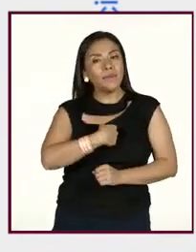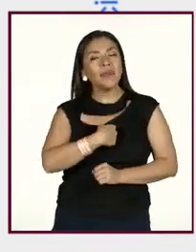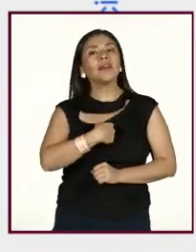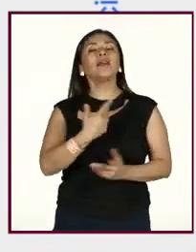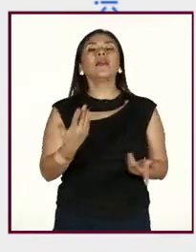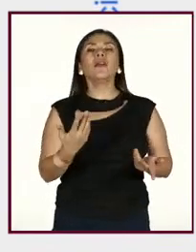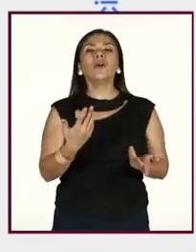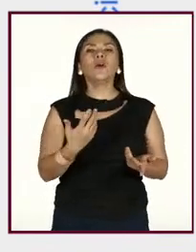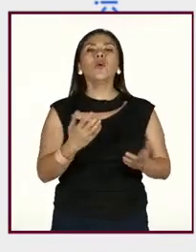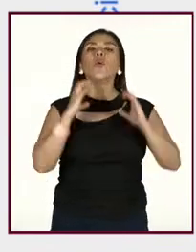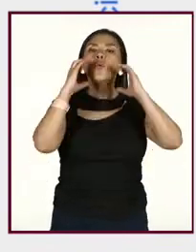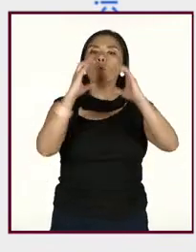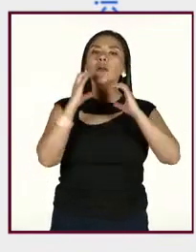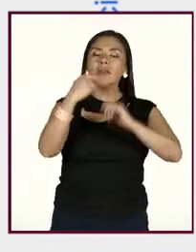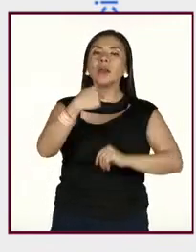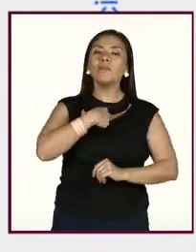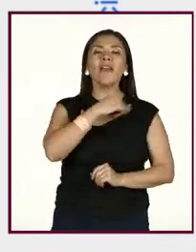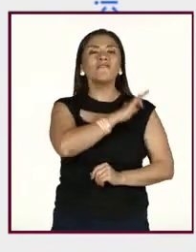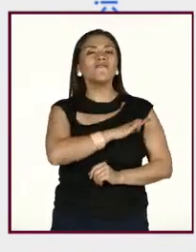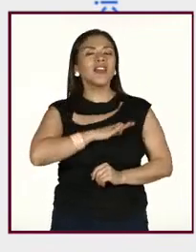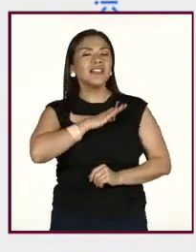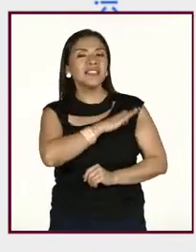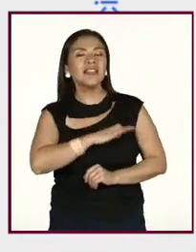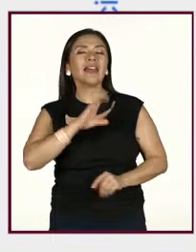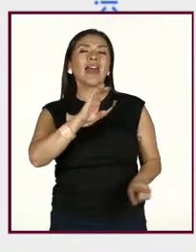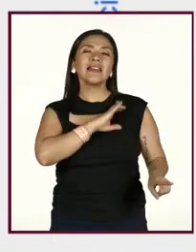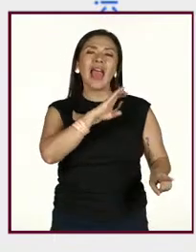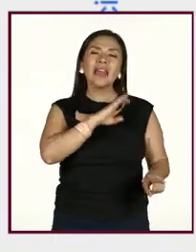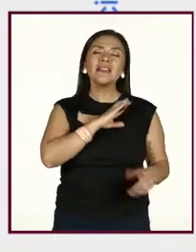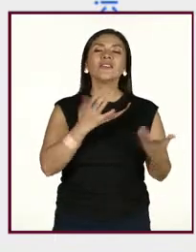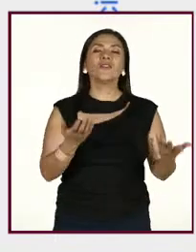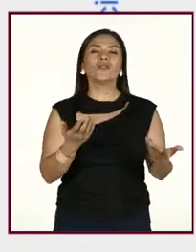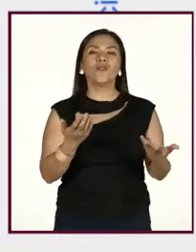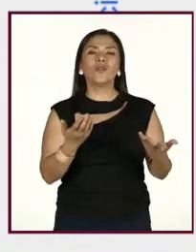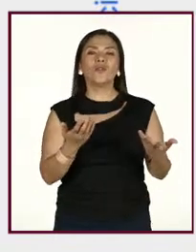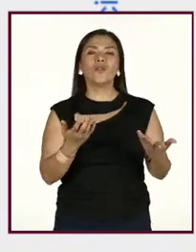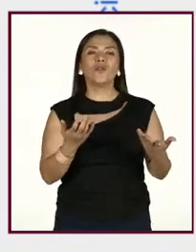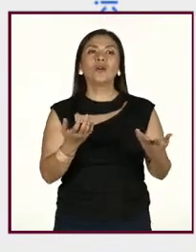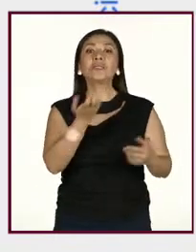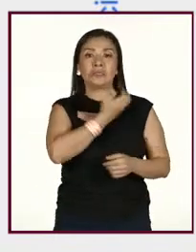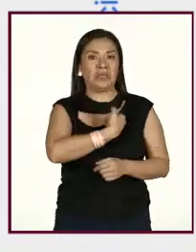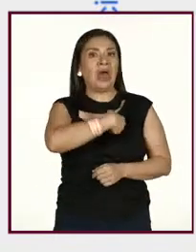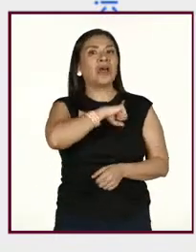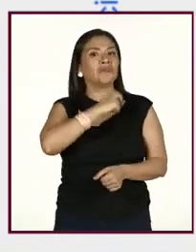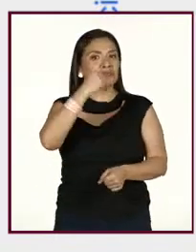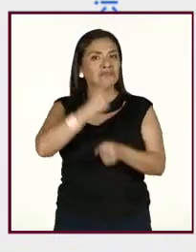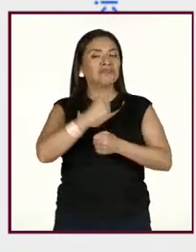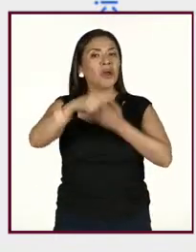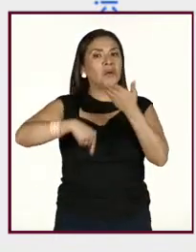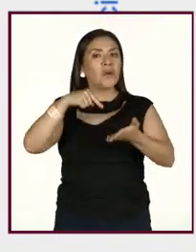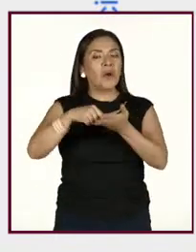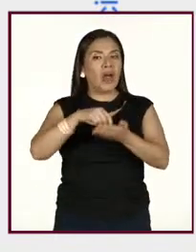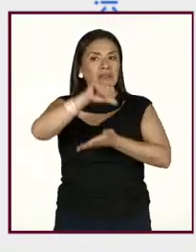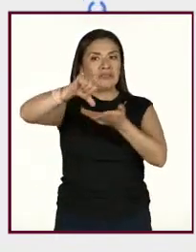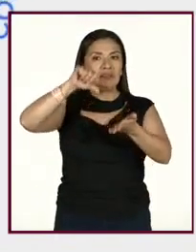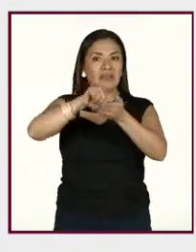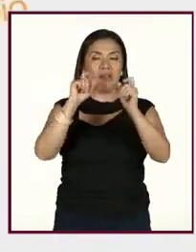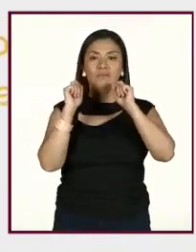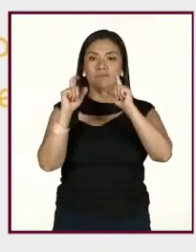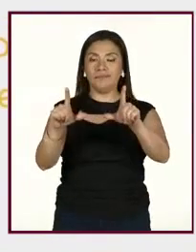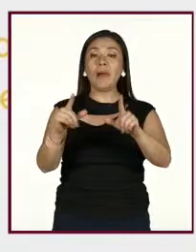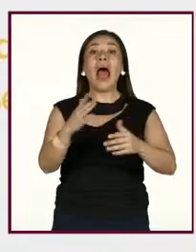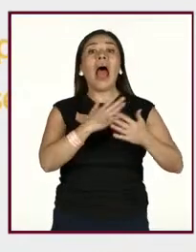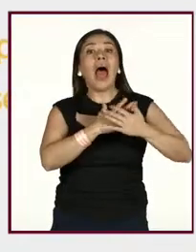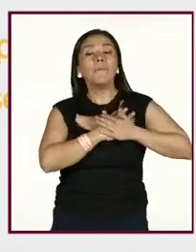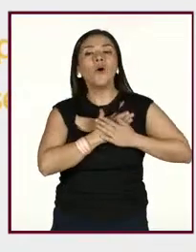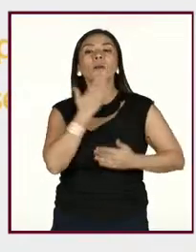yo por ahí cuidarme, felicidad. Ya lo dijimos, quererse en medio, al igual que salud, que es la palabra que está en el centro, amor,